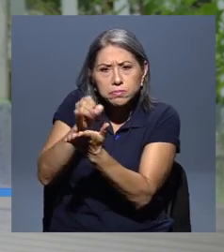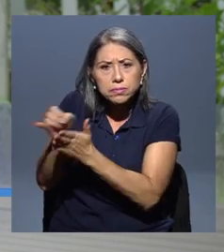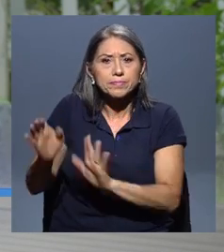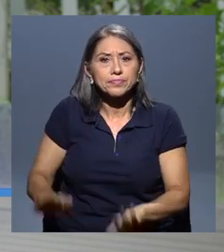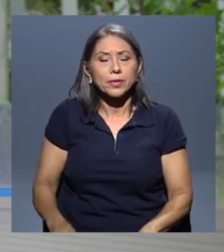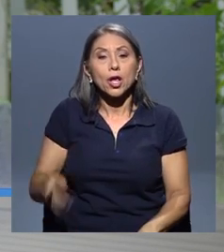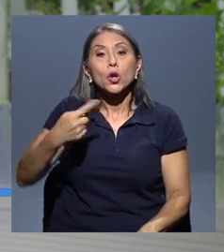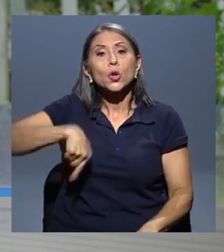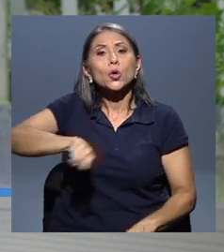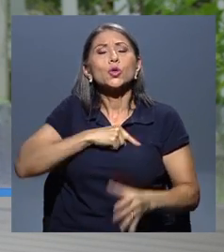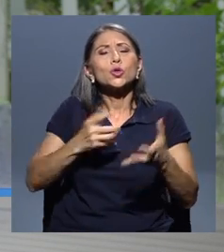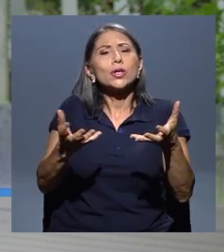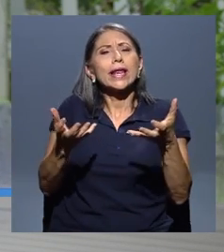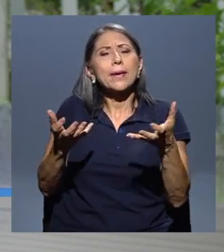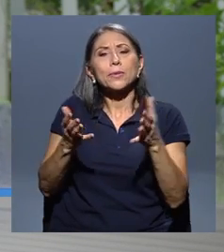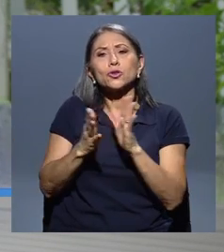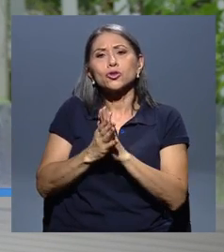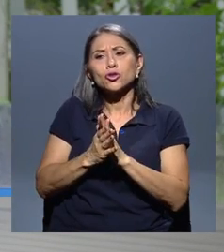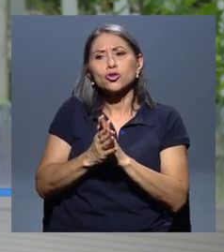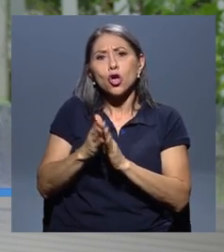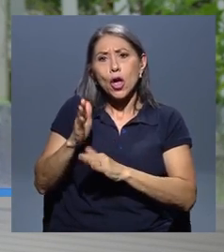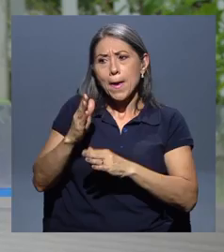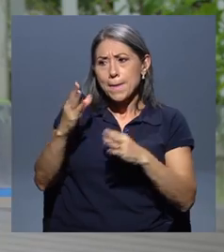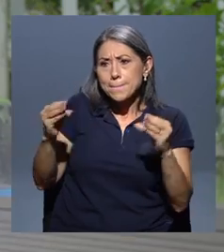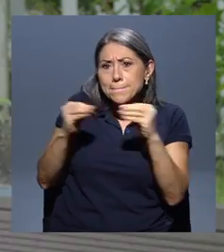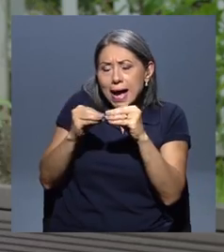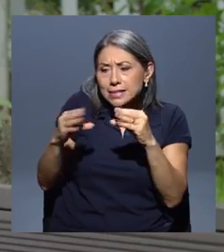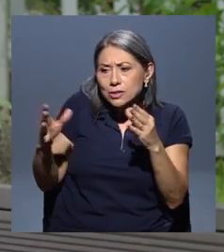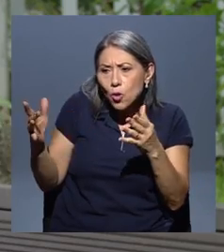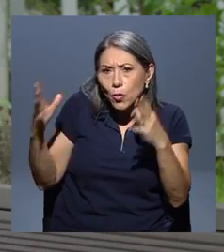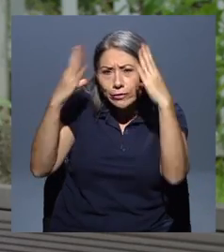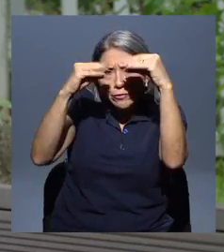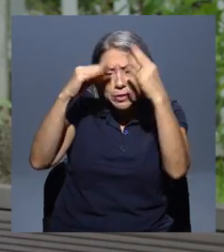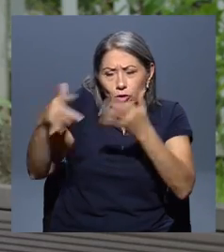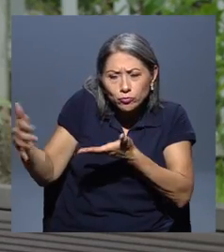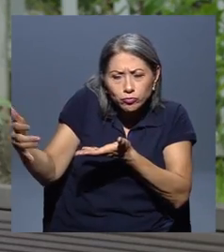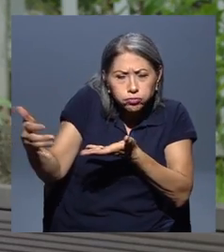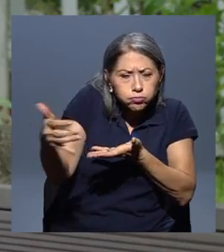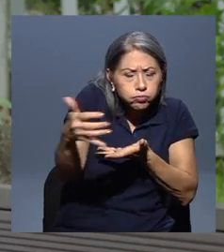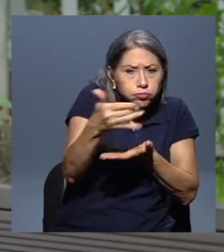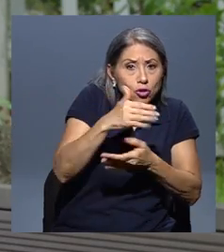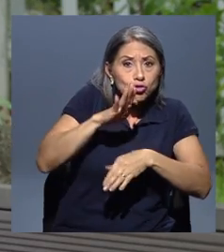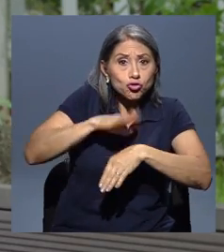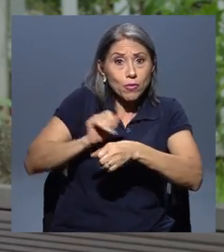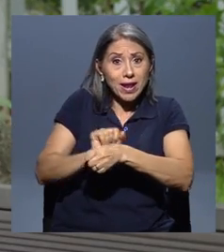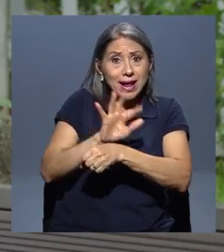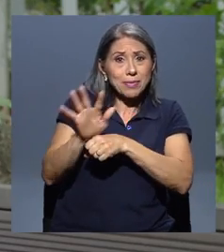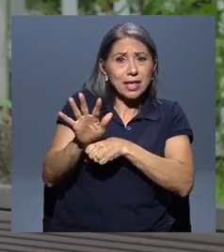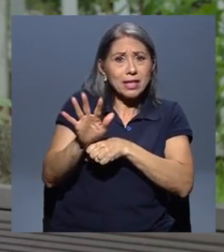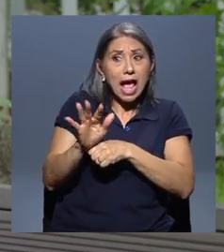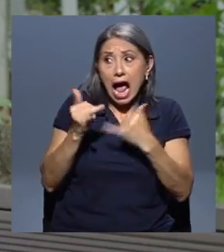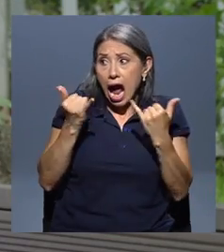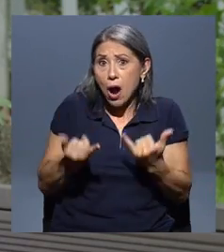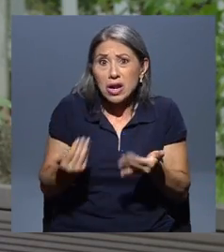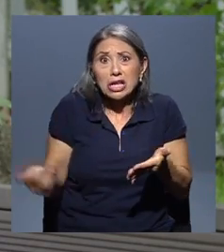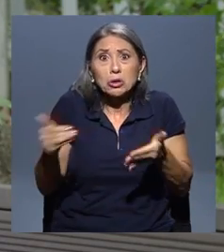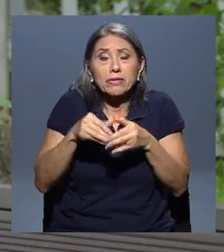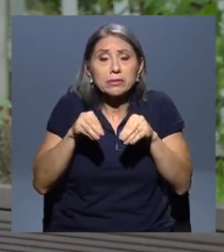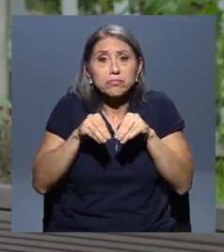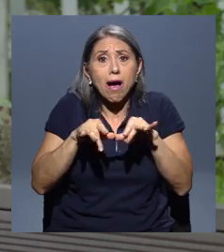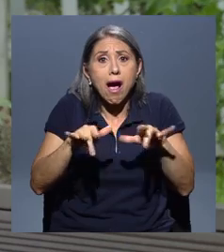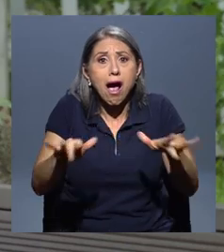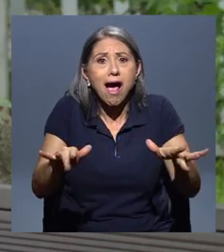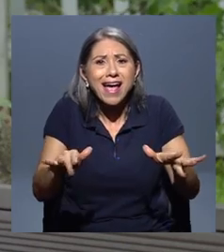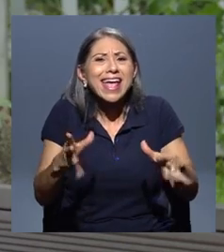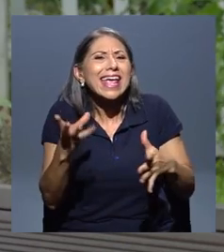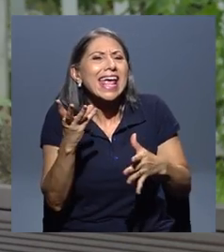será, por ejemplo, de cuánto va durar este nuevo evento o este nuevo pico o esta nueva ola que muchos han llamado. A través de modelos